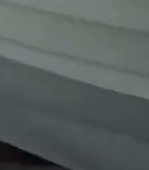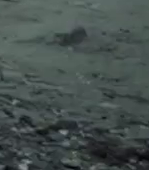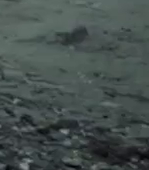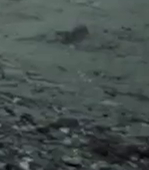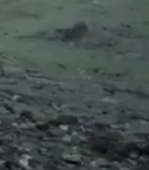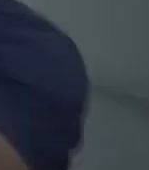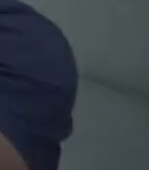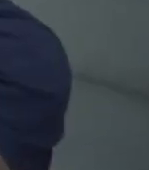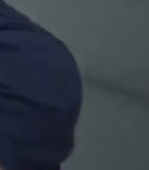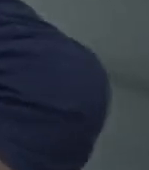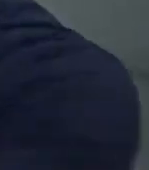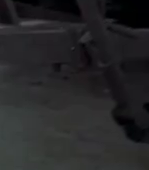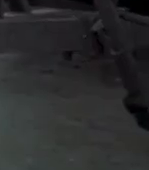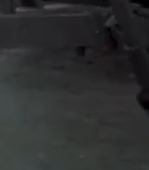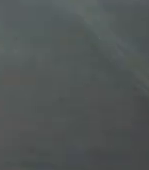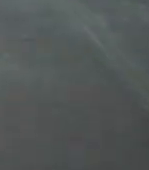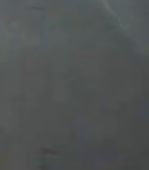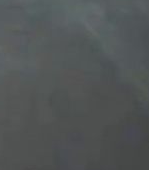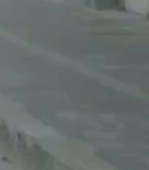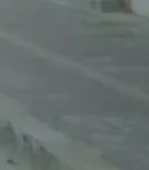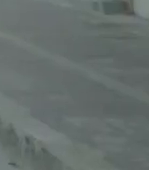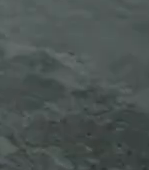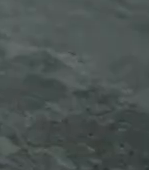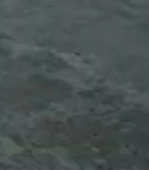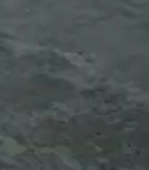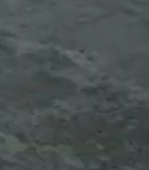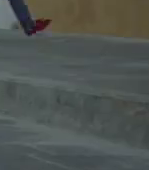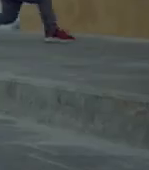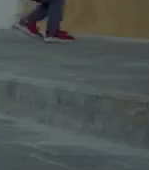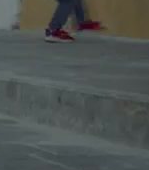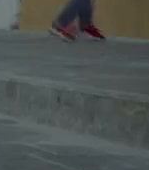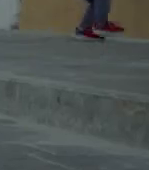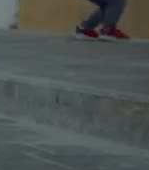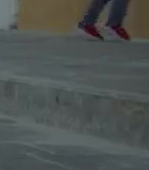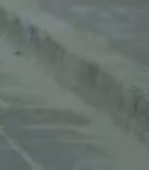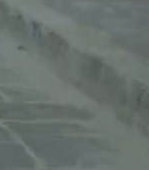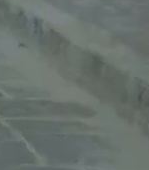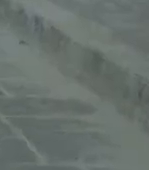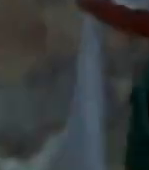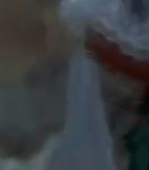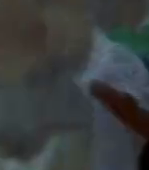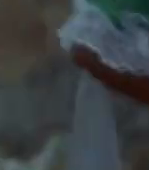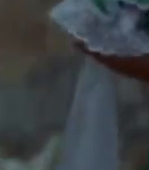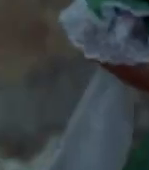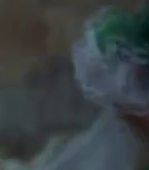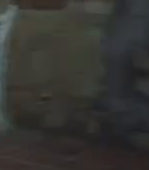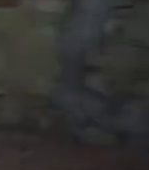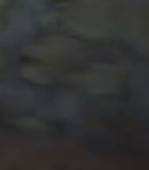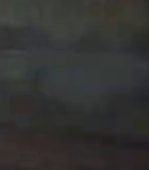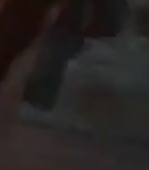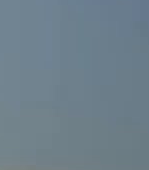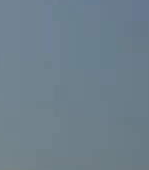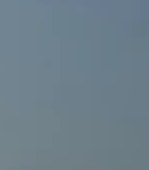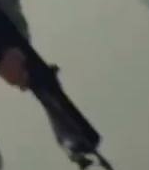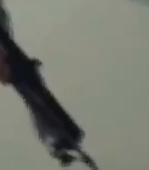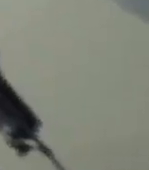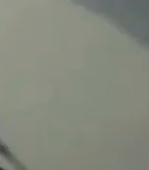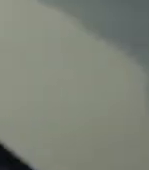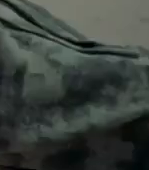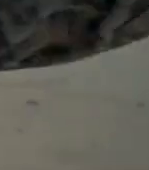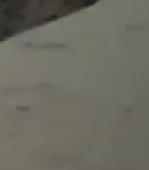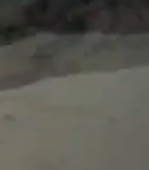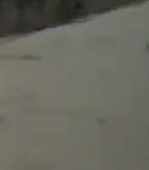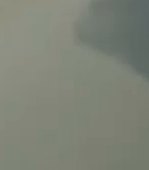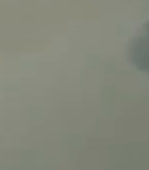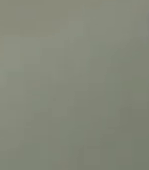La vida nos pone en diferentes sitios pero nada nos detiene. Iremos tan cerca o tan lejos como sea necesario para llegar.